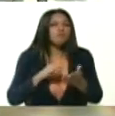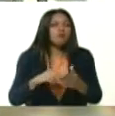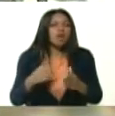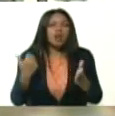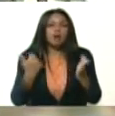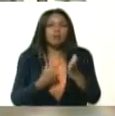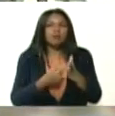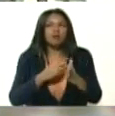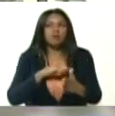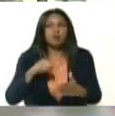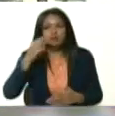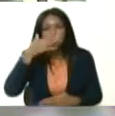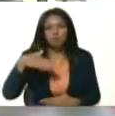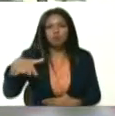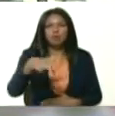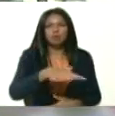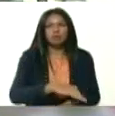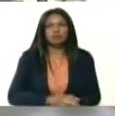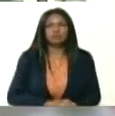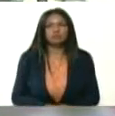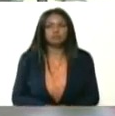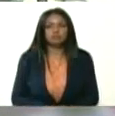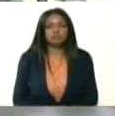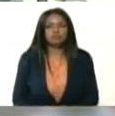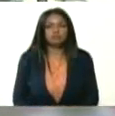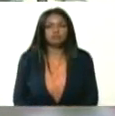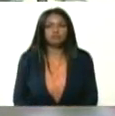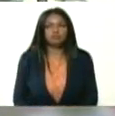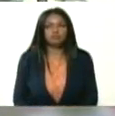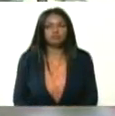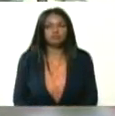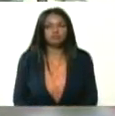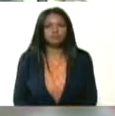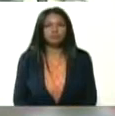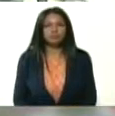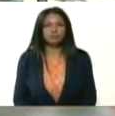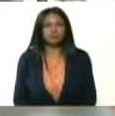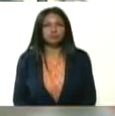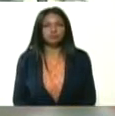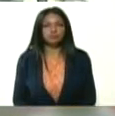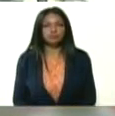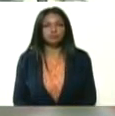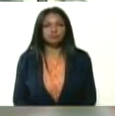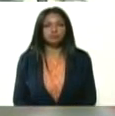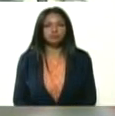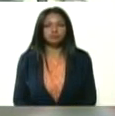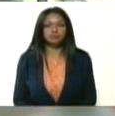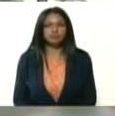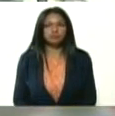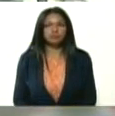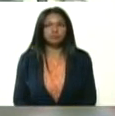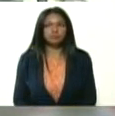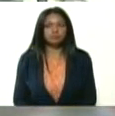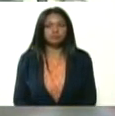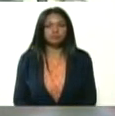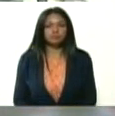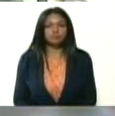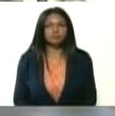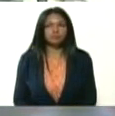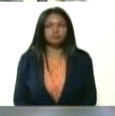vacuna a nuestra población. ¿Puedo decir que hay estudios que aplicó la vacuna a nuestra población?